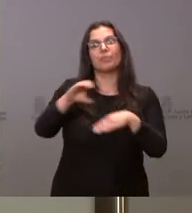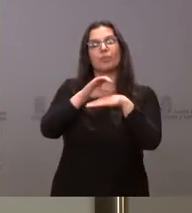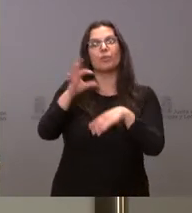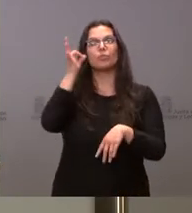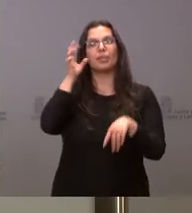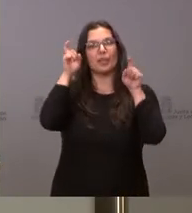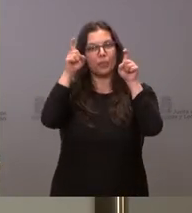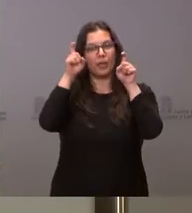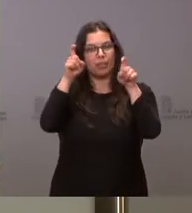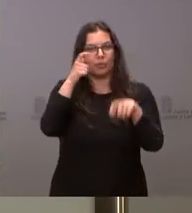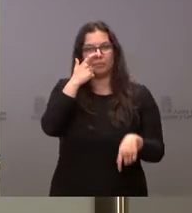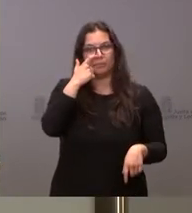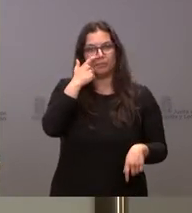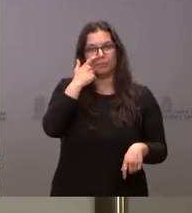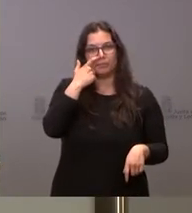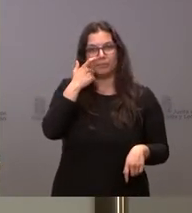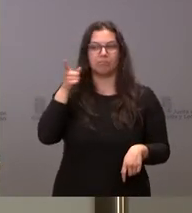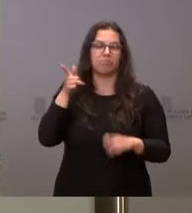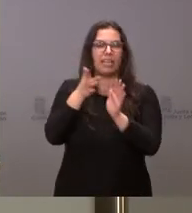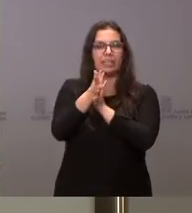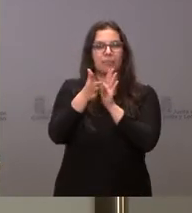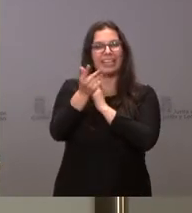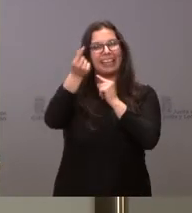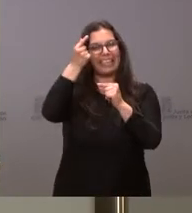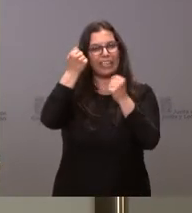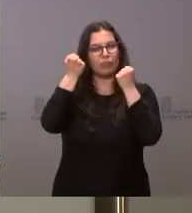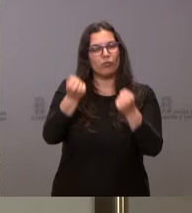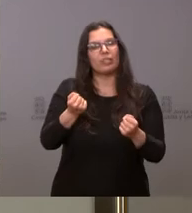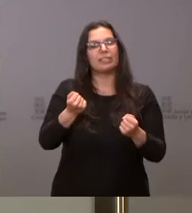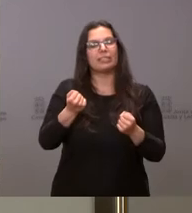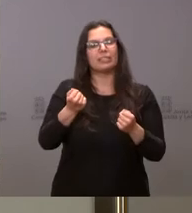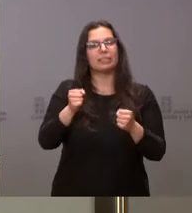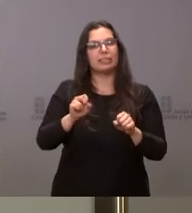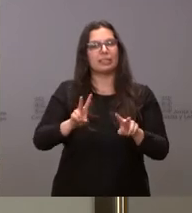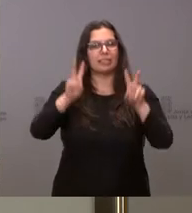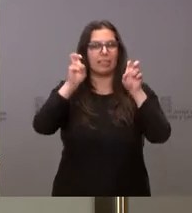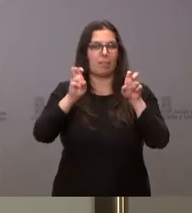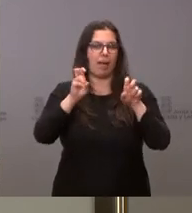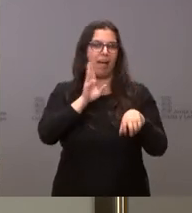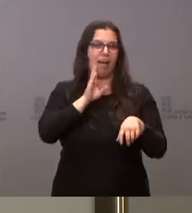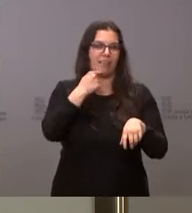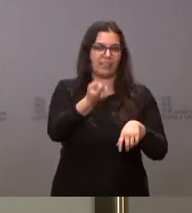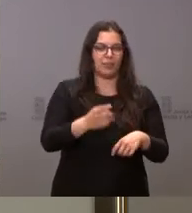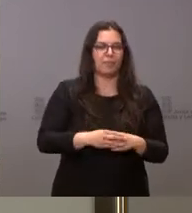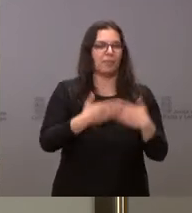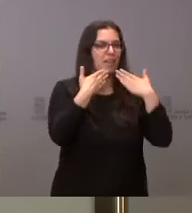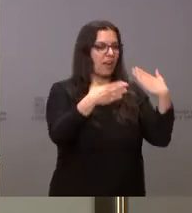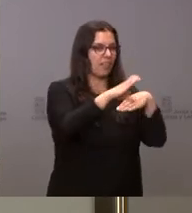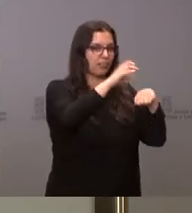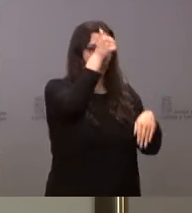la consejera de Educación para que les explique con más detalle el asunto que les adelanté al principio. Muchas gracias, consejero.